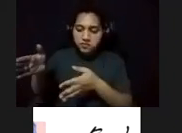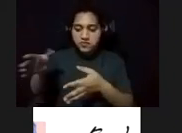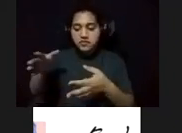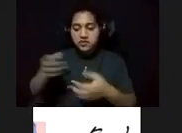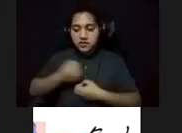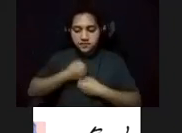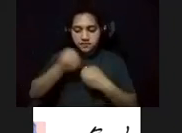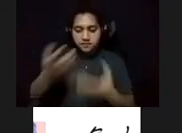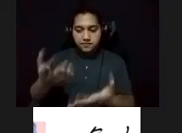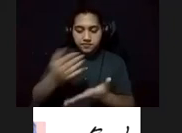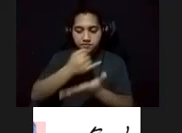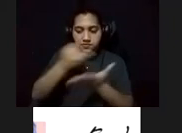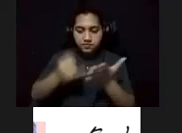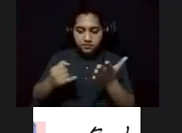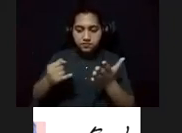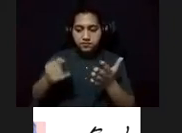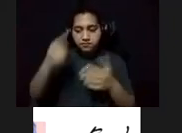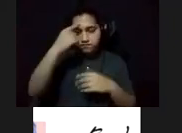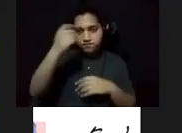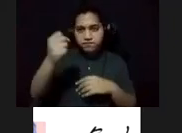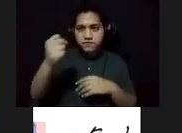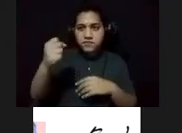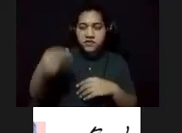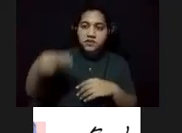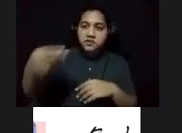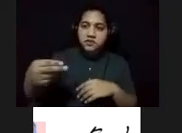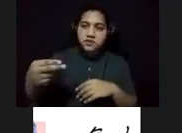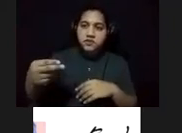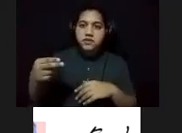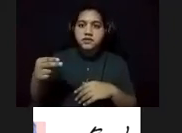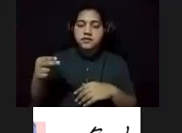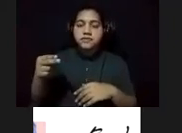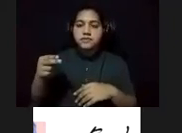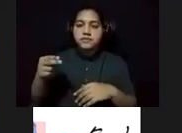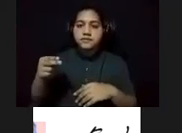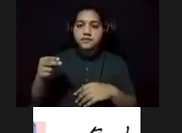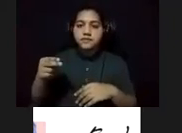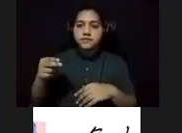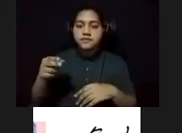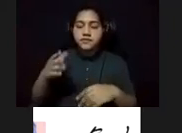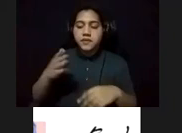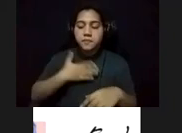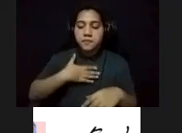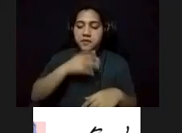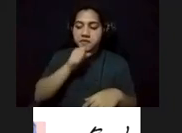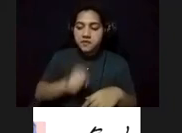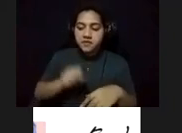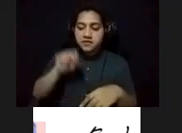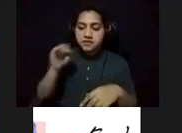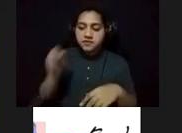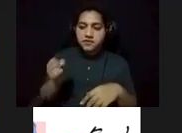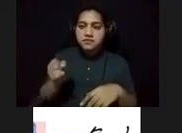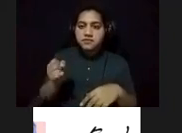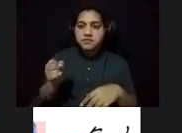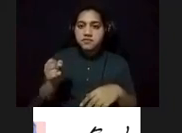una memoria histórica de la ciudadela. En mi viejo San Juan, cuántos años forjé